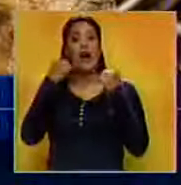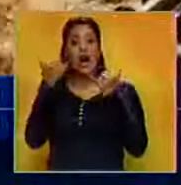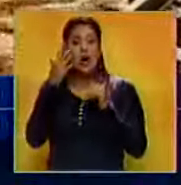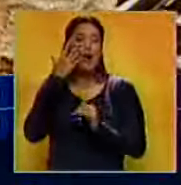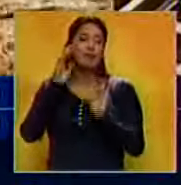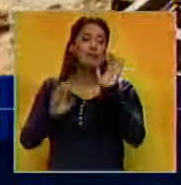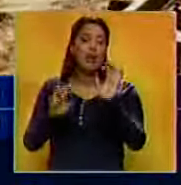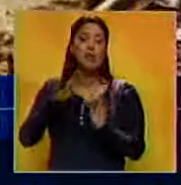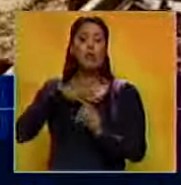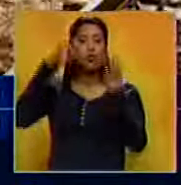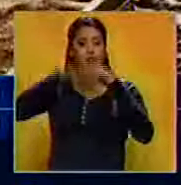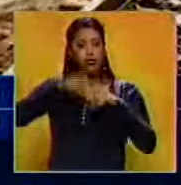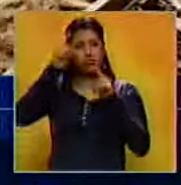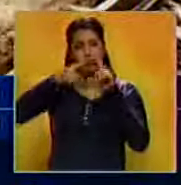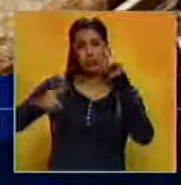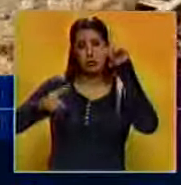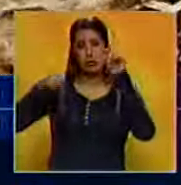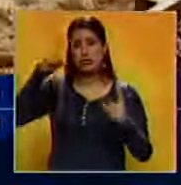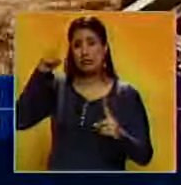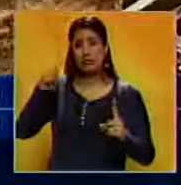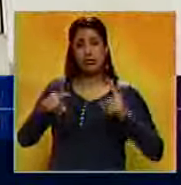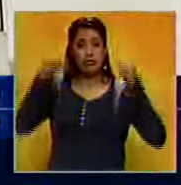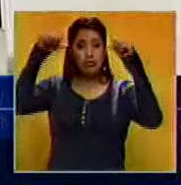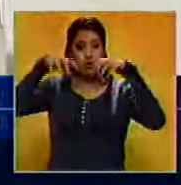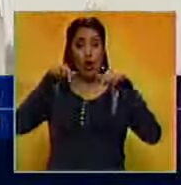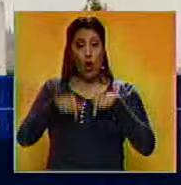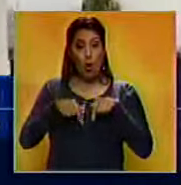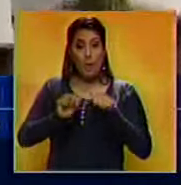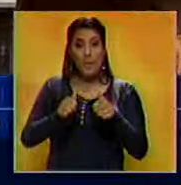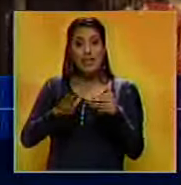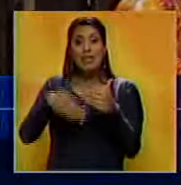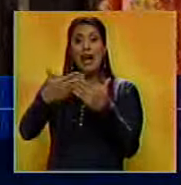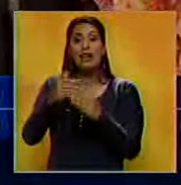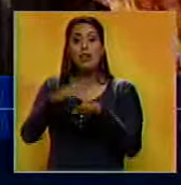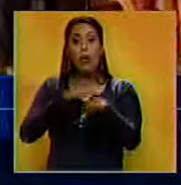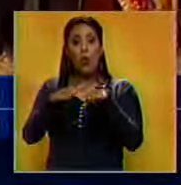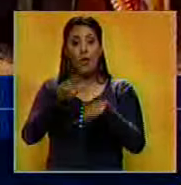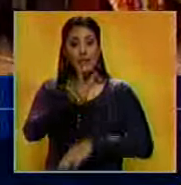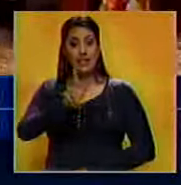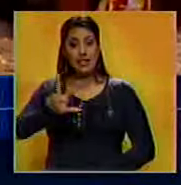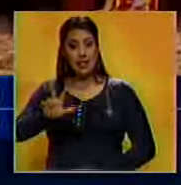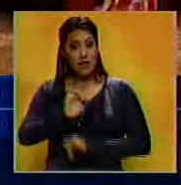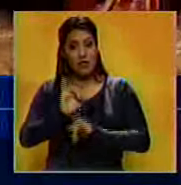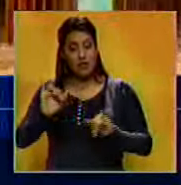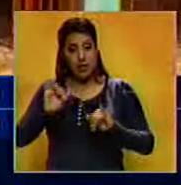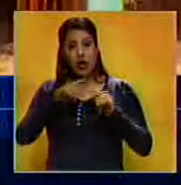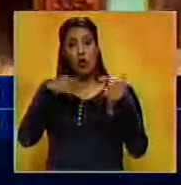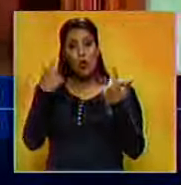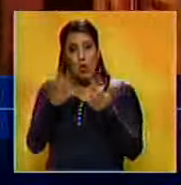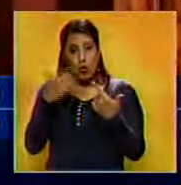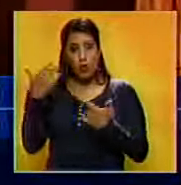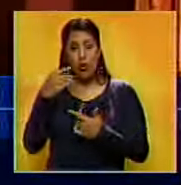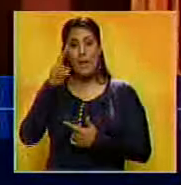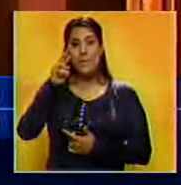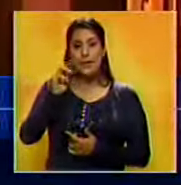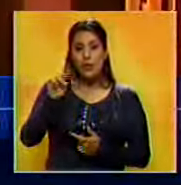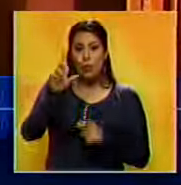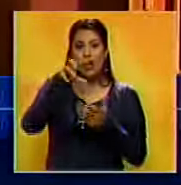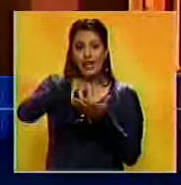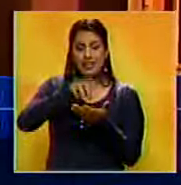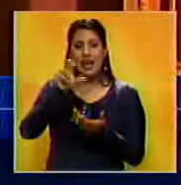pronóstico prevé tormentas eléctricas y lluvias intensas desde hoy hasta el próximo jueves 23 en las zonas de Tumbes, Piura,